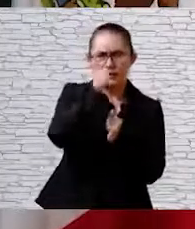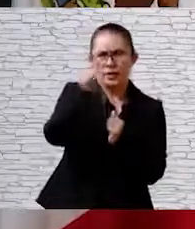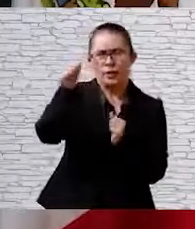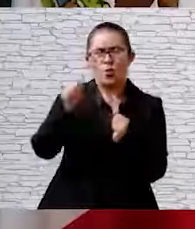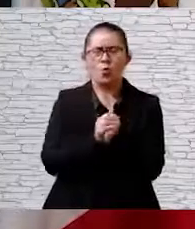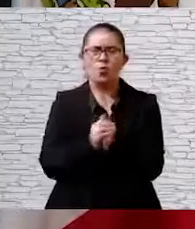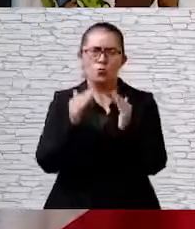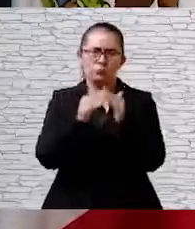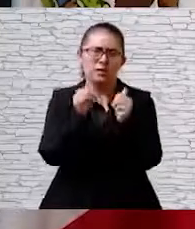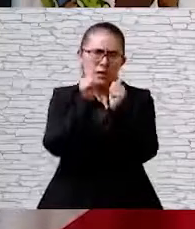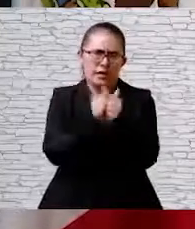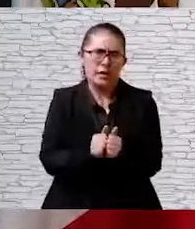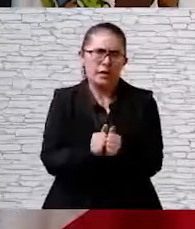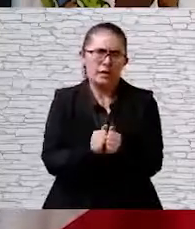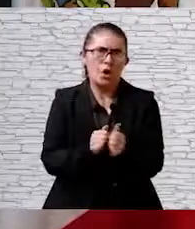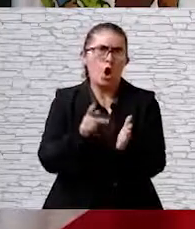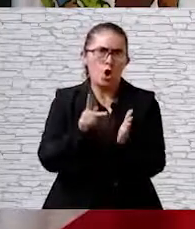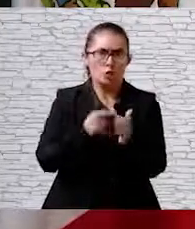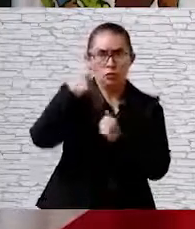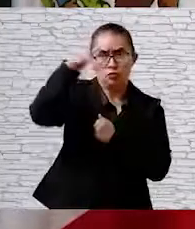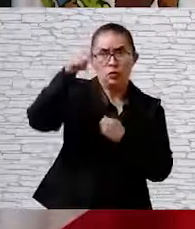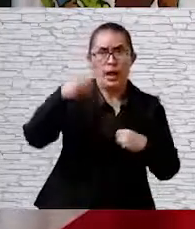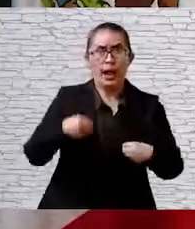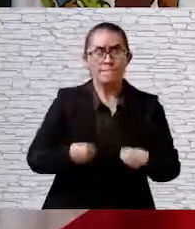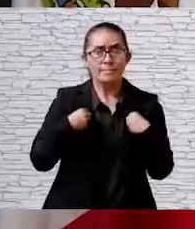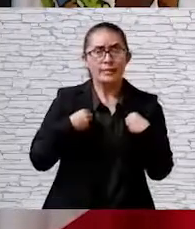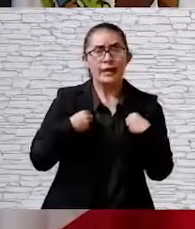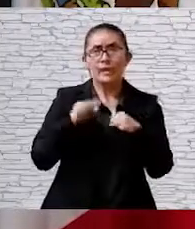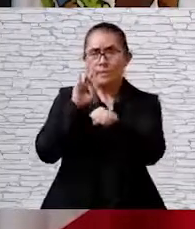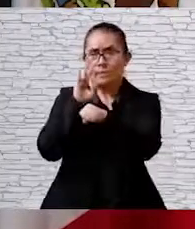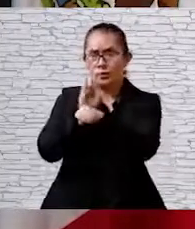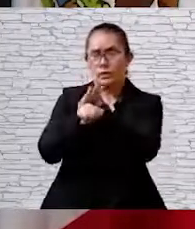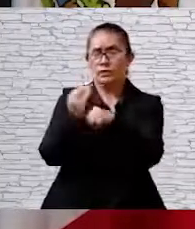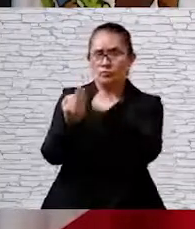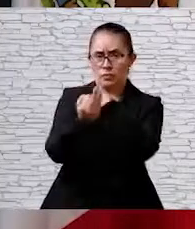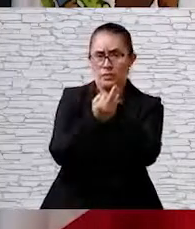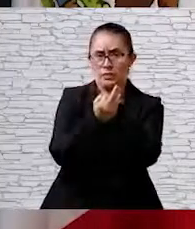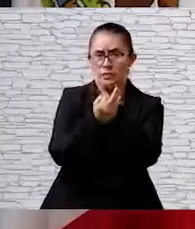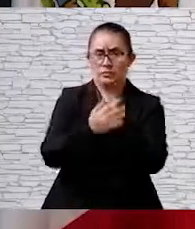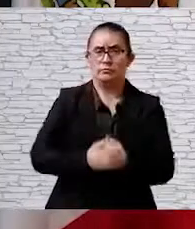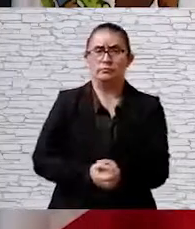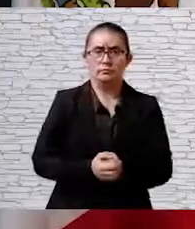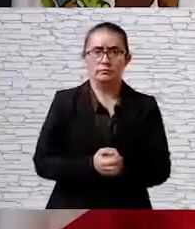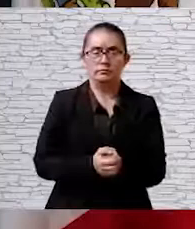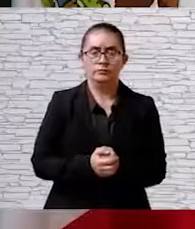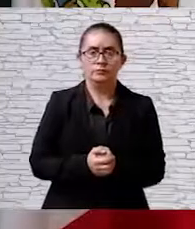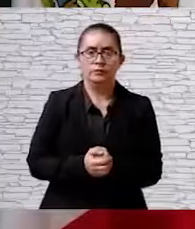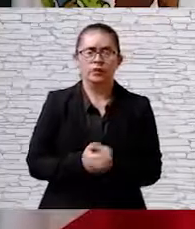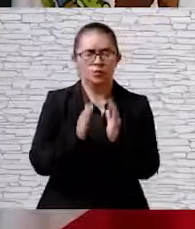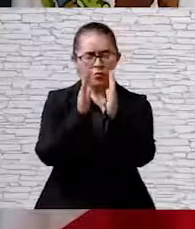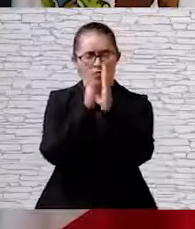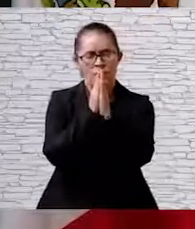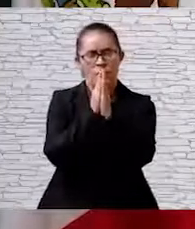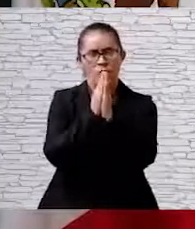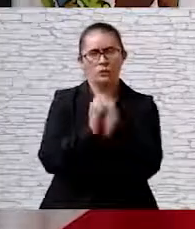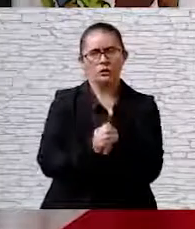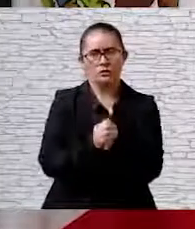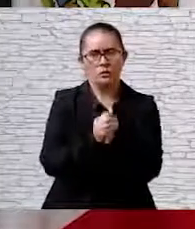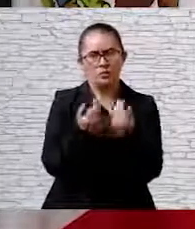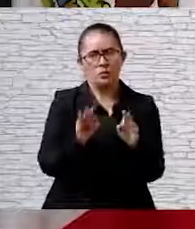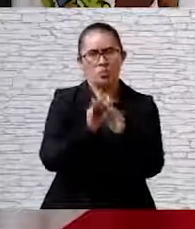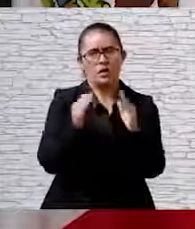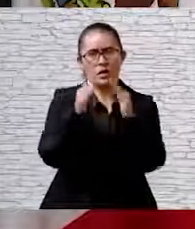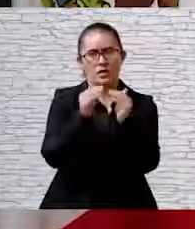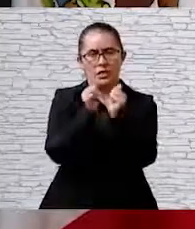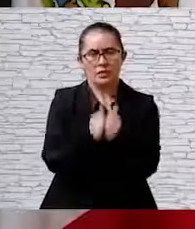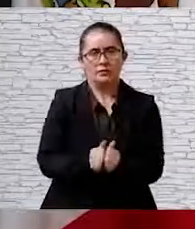resguardarnos. Es la vida lo que está en juego. En medida de lo posible, por favor, quédate